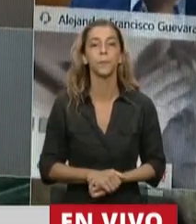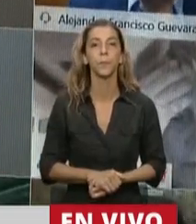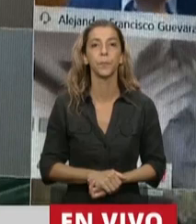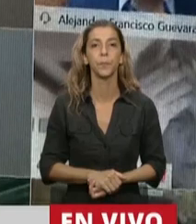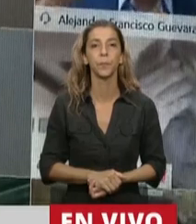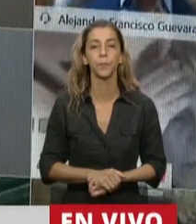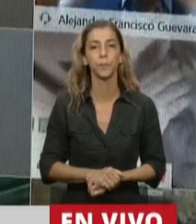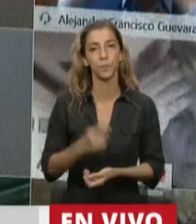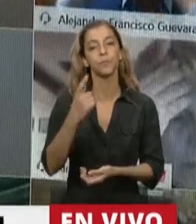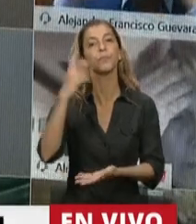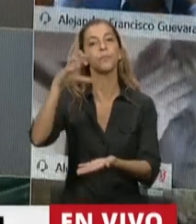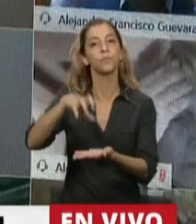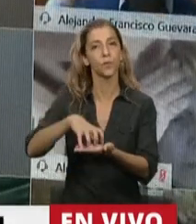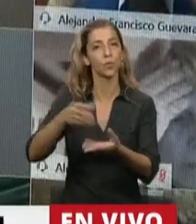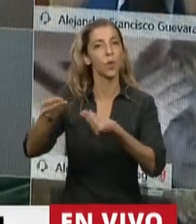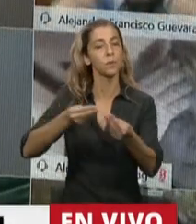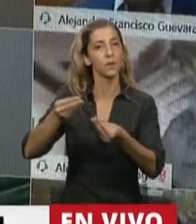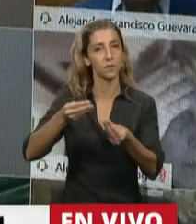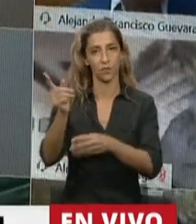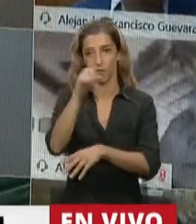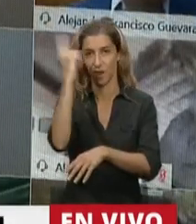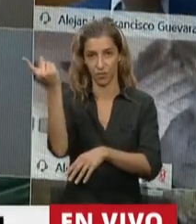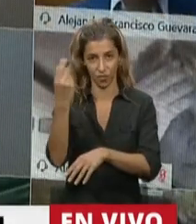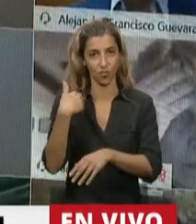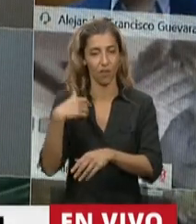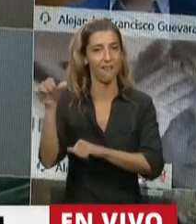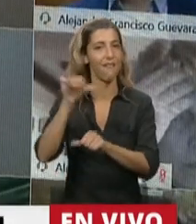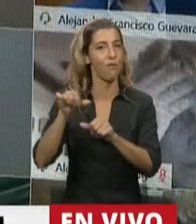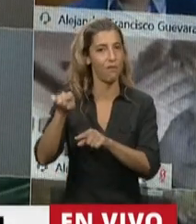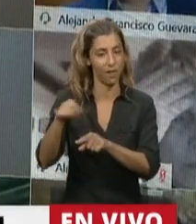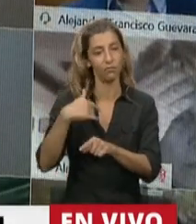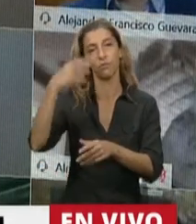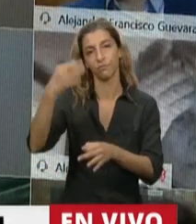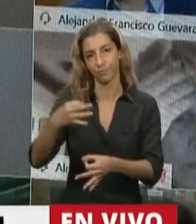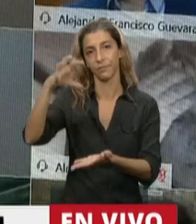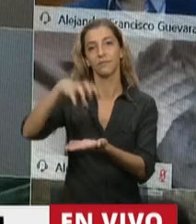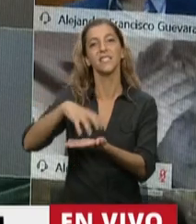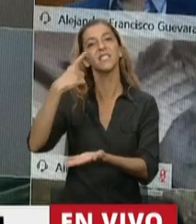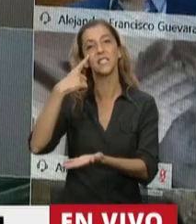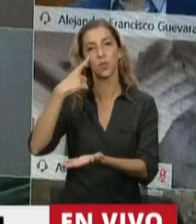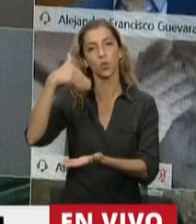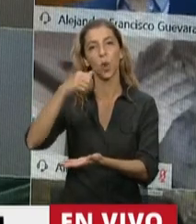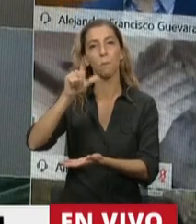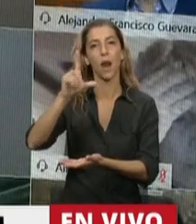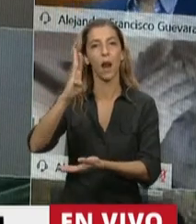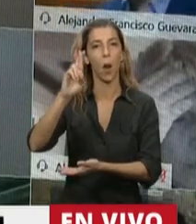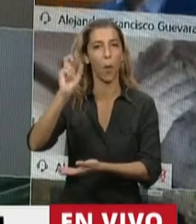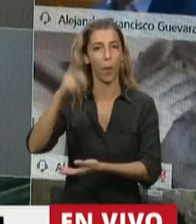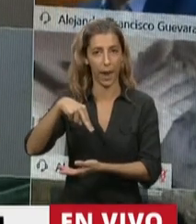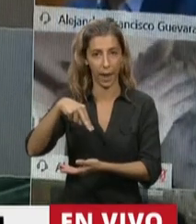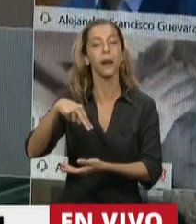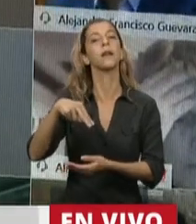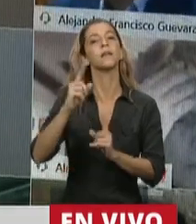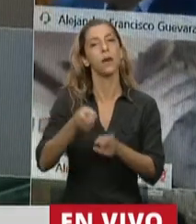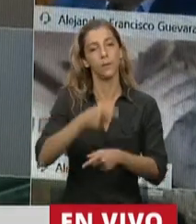Administración Nacional de Laboratorios del Instituto de la Salud, doctor Carlos Malbrán, a toda su comunidad de profesionales,